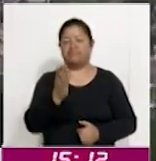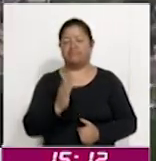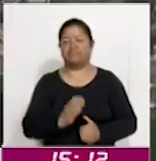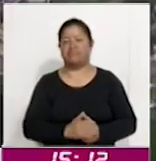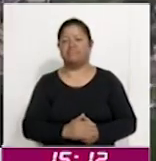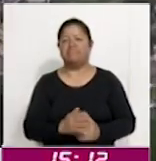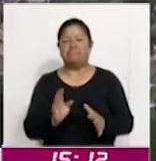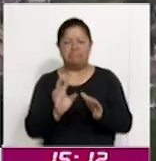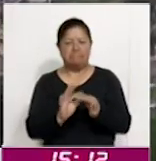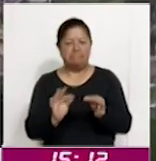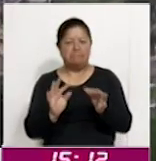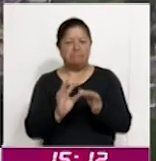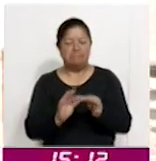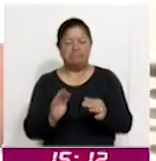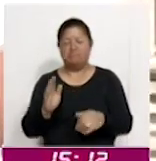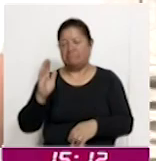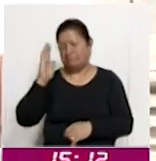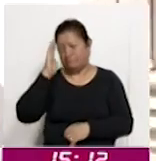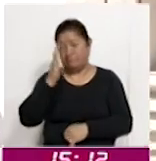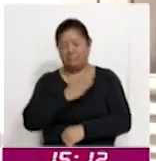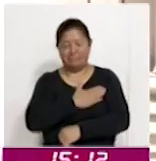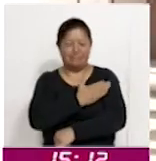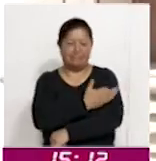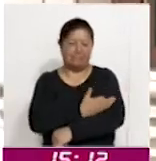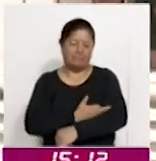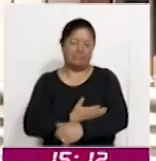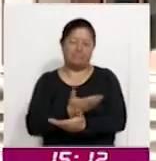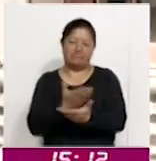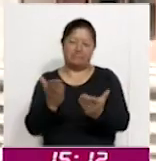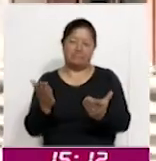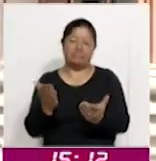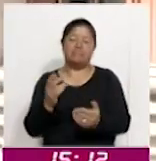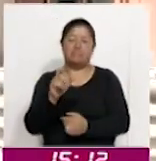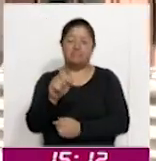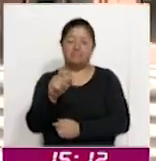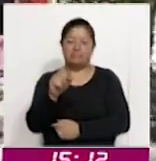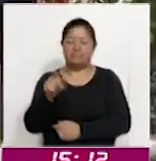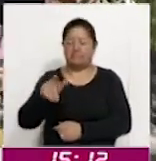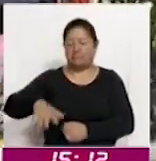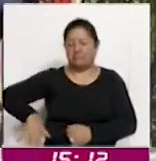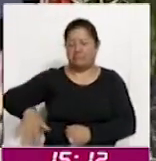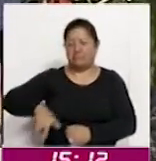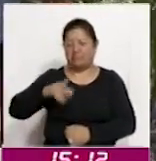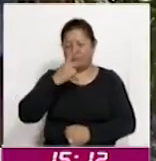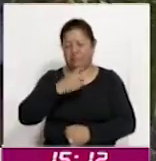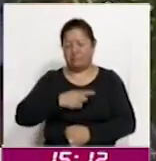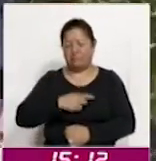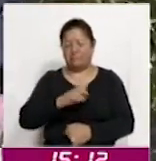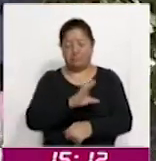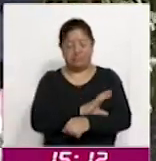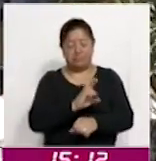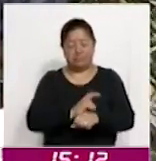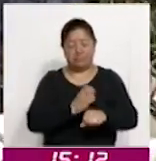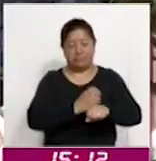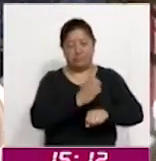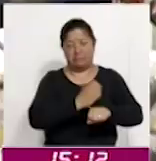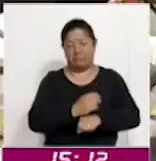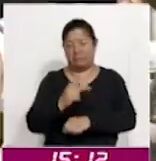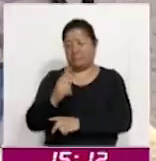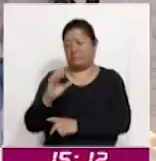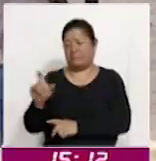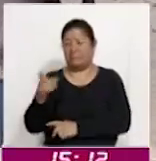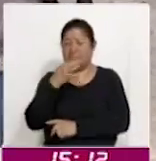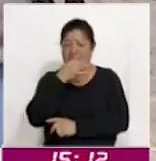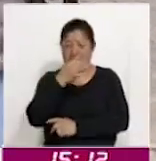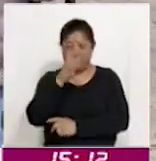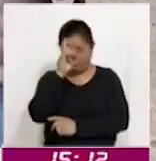Hola, ¿qué tal Jesús? Muy buenas tardes a ti y a toda la auditoría que nos acompaña. Sí, así como lo comentas, la Coordinación Estatal de Protección Civil de Tlaxcala emitió recomendaciones